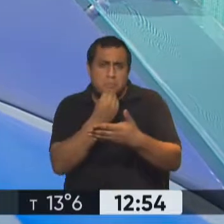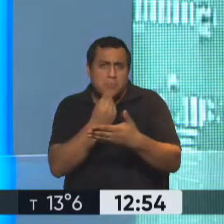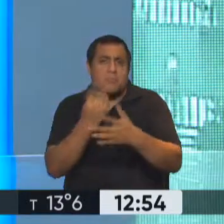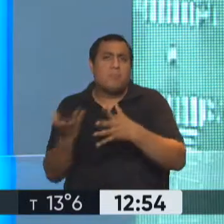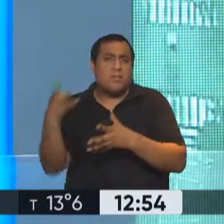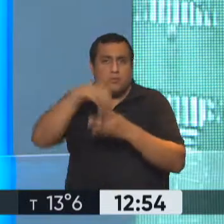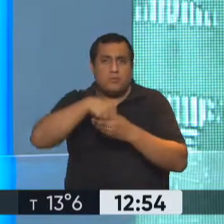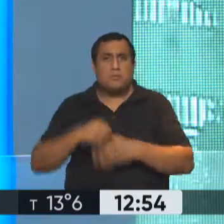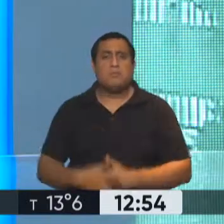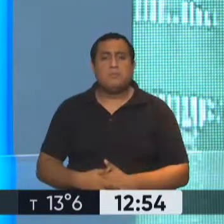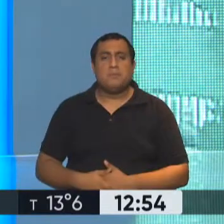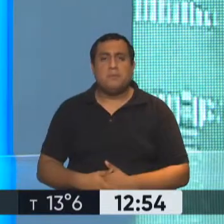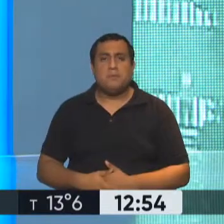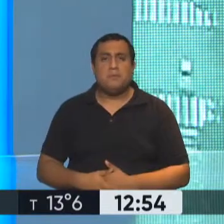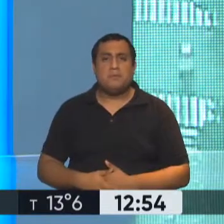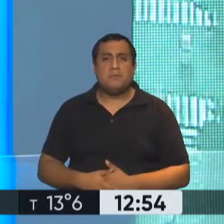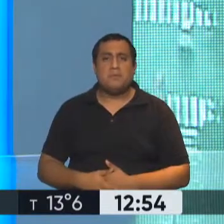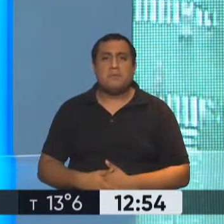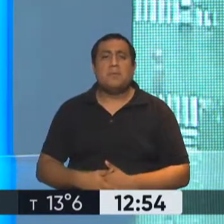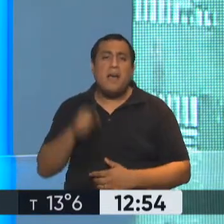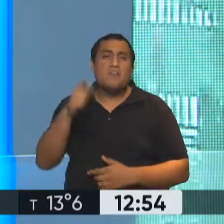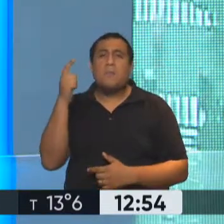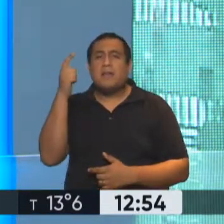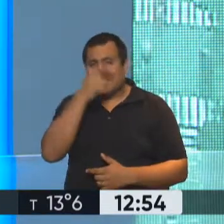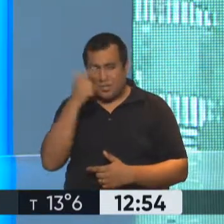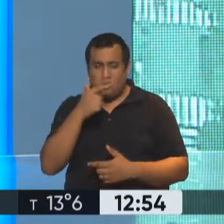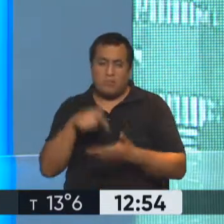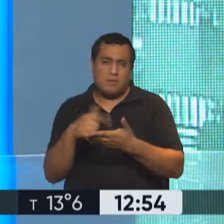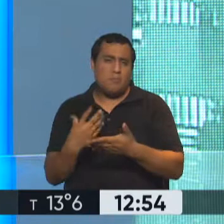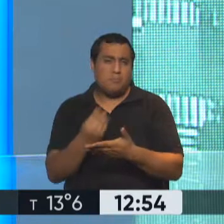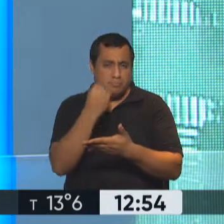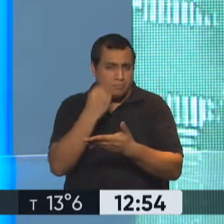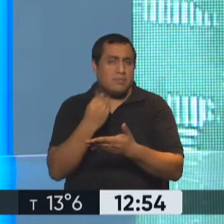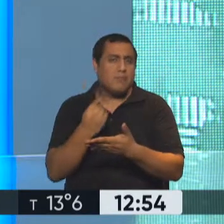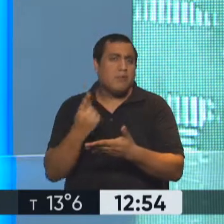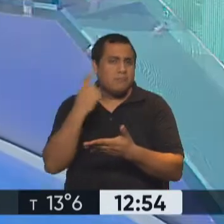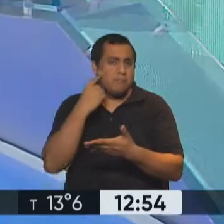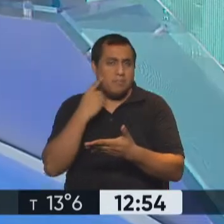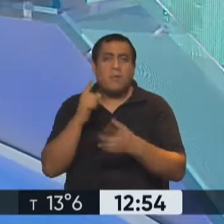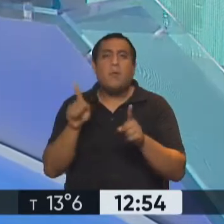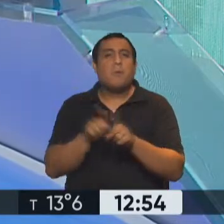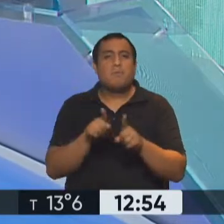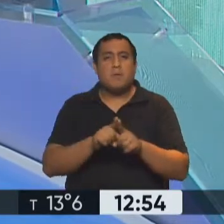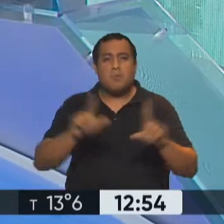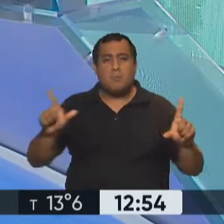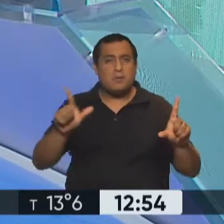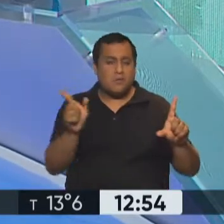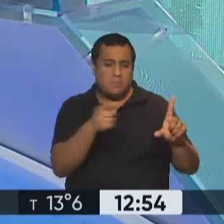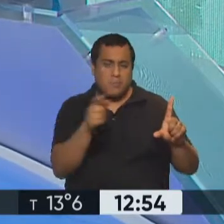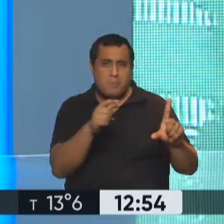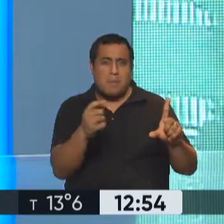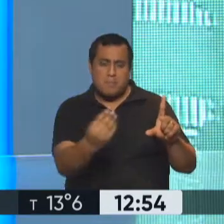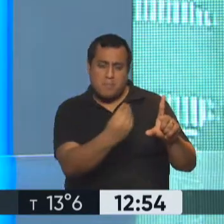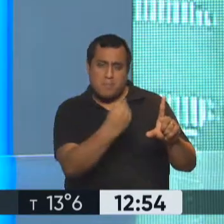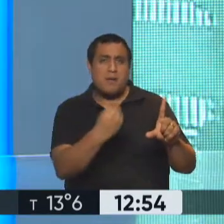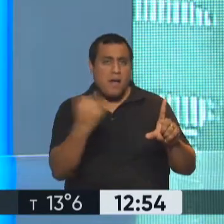Totalmente, tanto audiolibros como la posibilidad a través de los lectores de pantalla, que hay muchos, incluso software libre, que le permiten a las